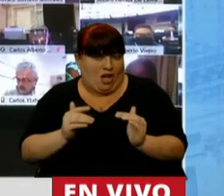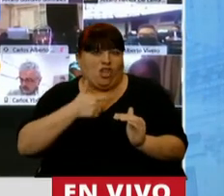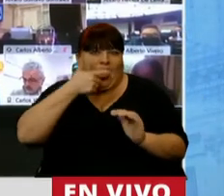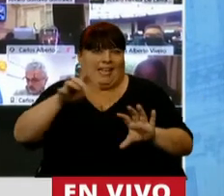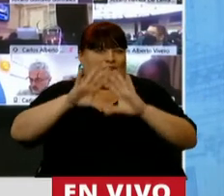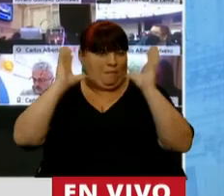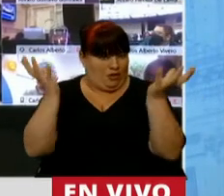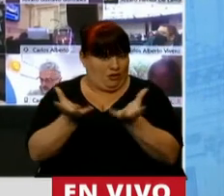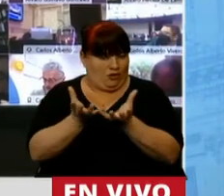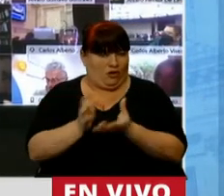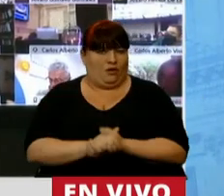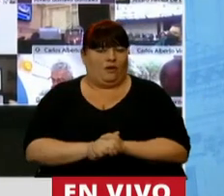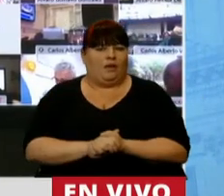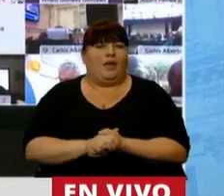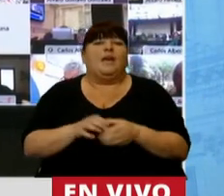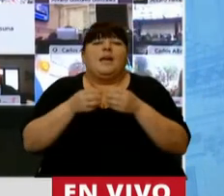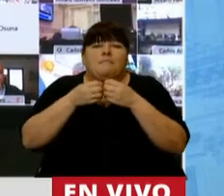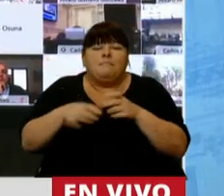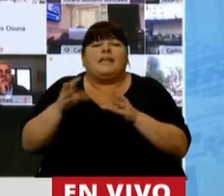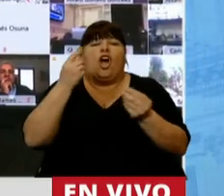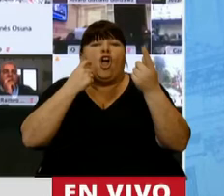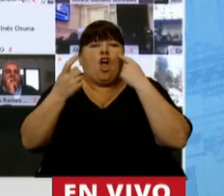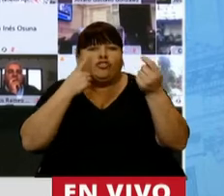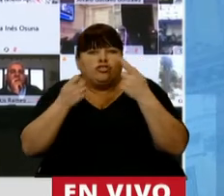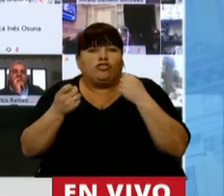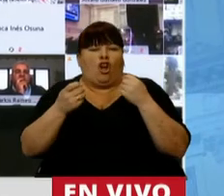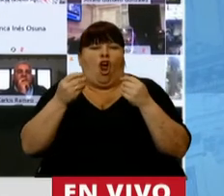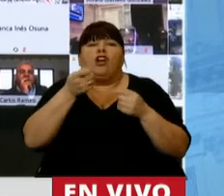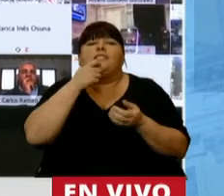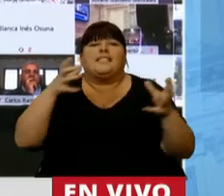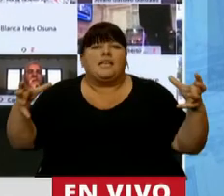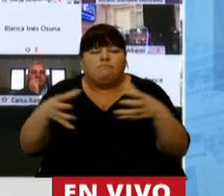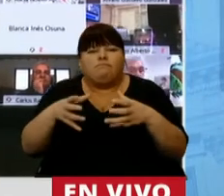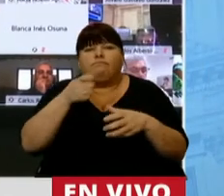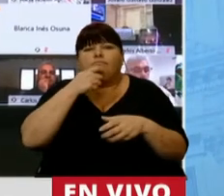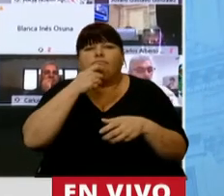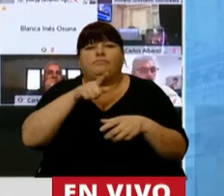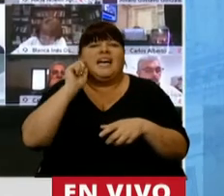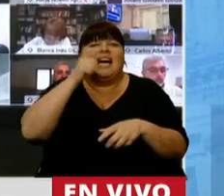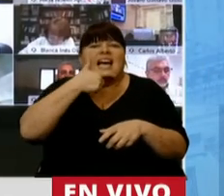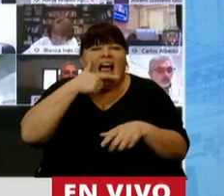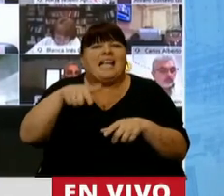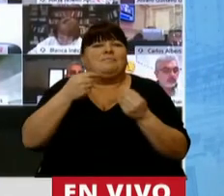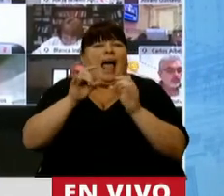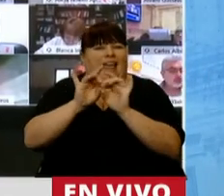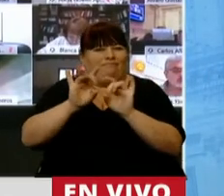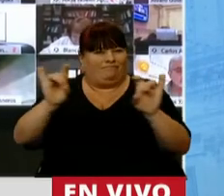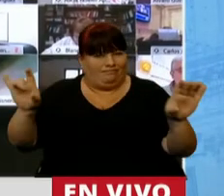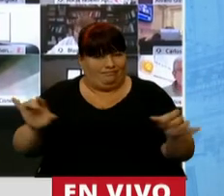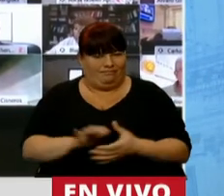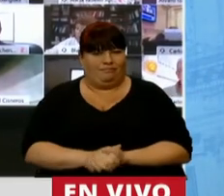calentamiento a partir del control de las concentraciones de los gases de efecto